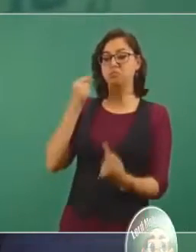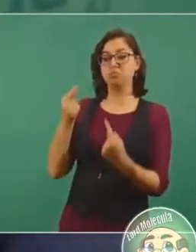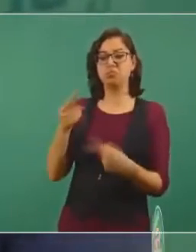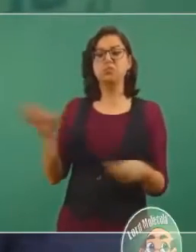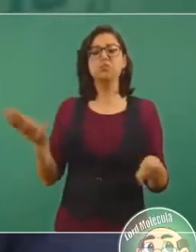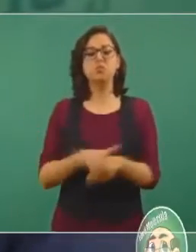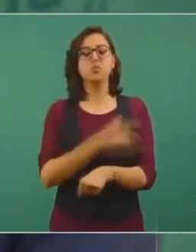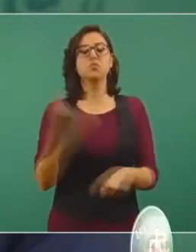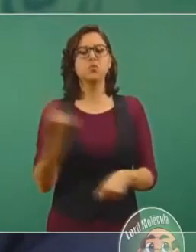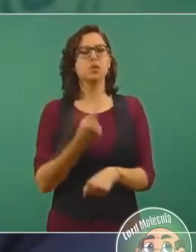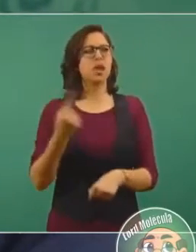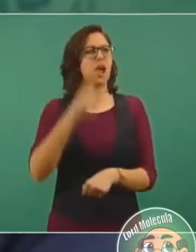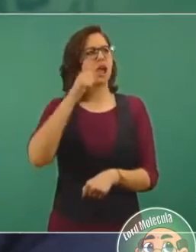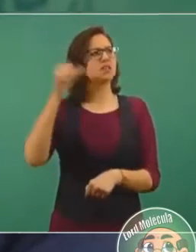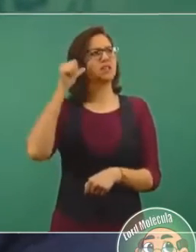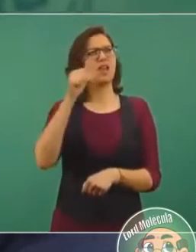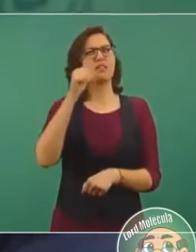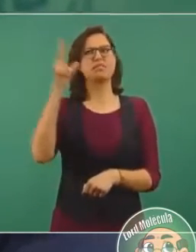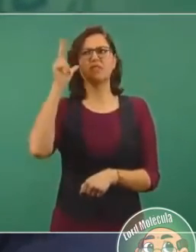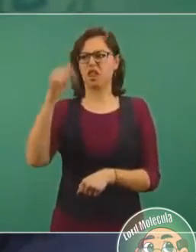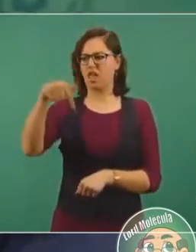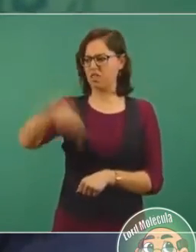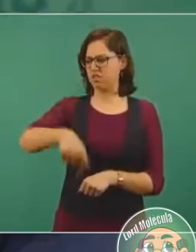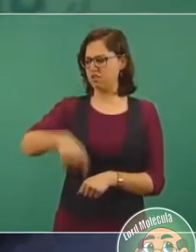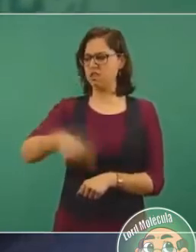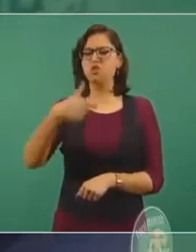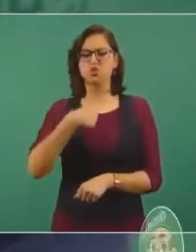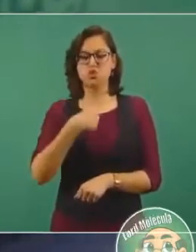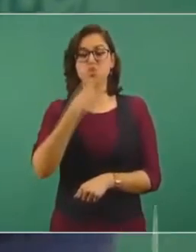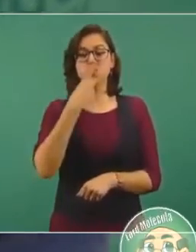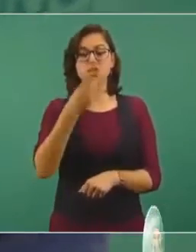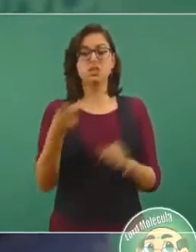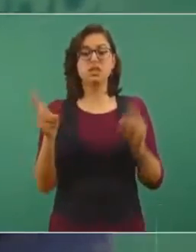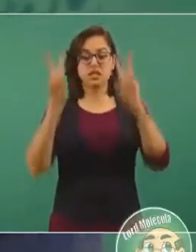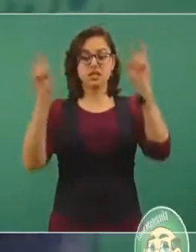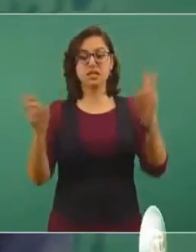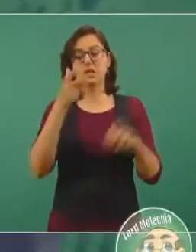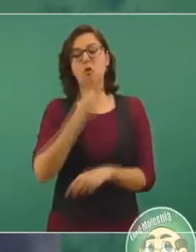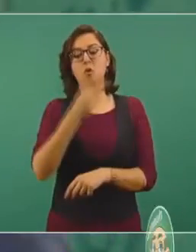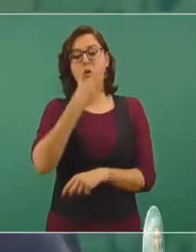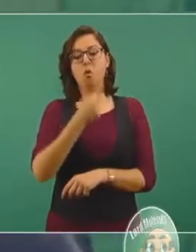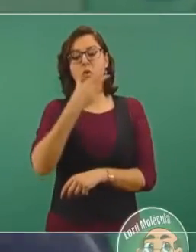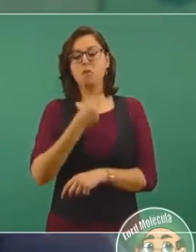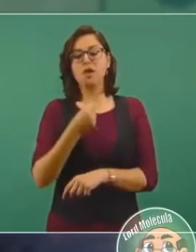aquí, creo que antier o ayer, recordé la frase del general Cárdenas,